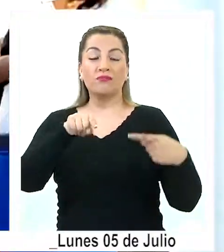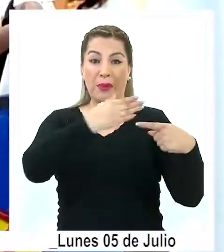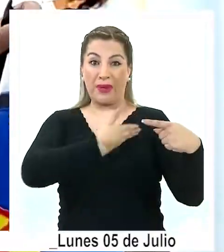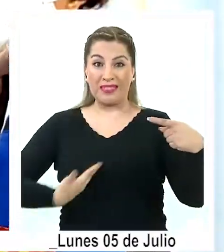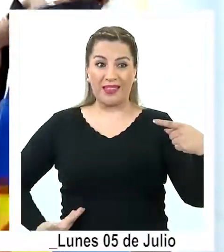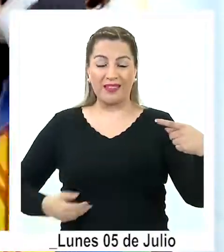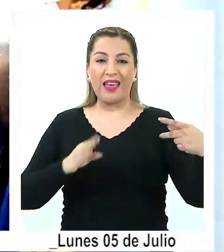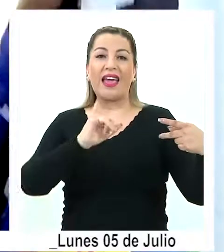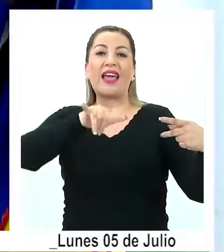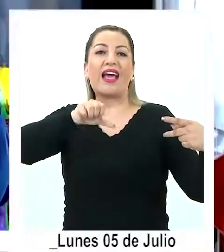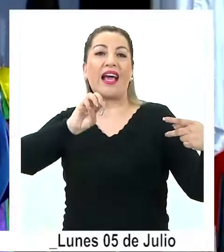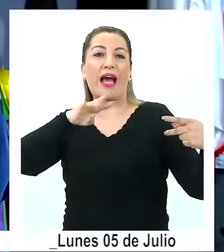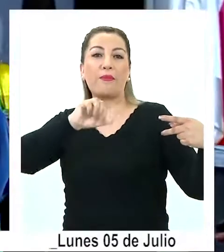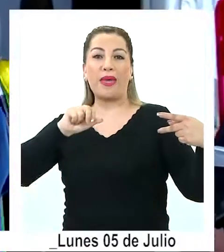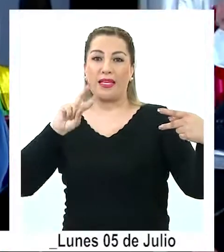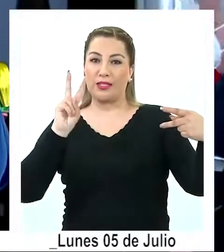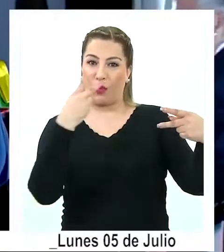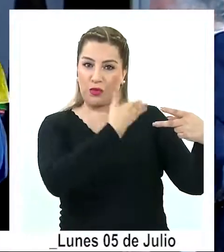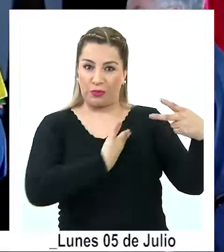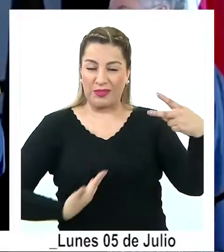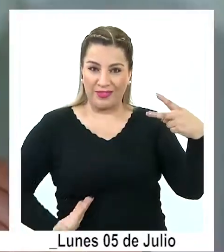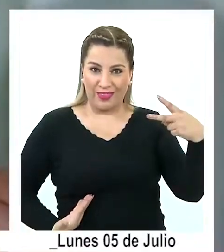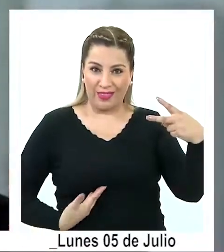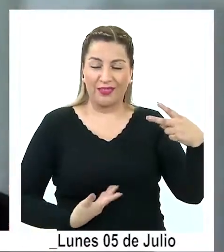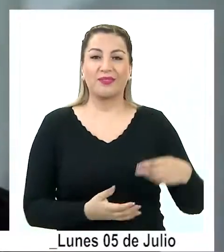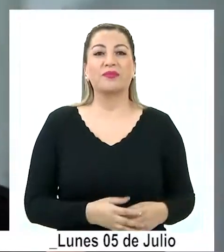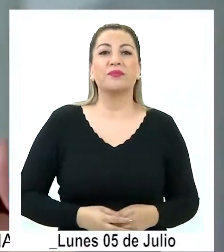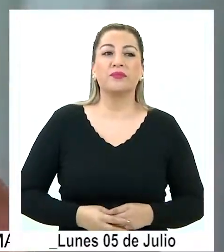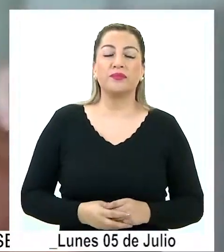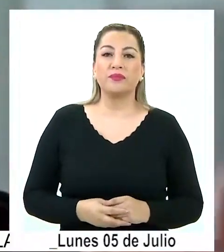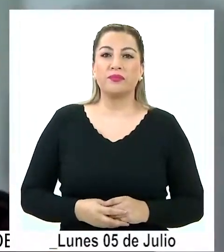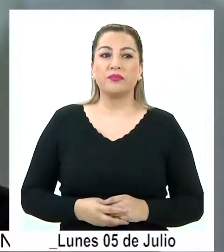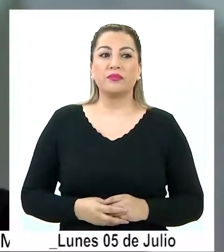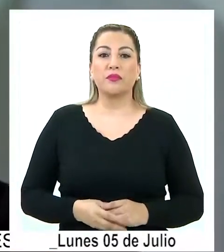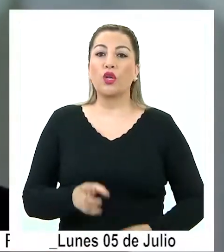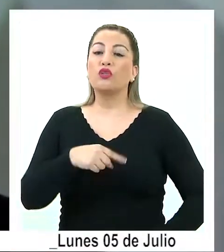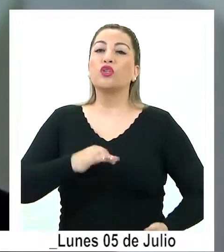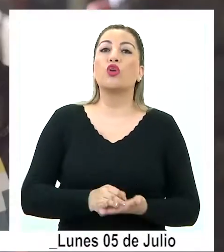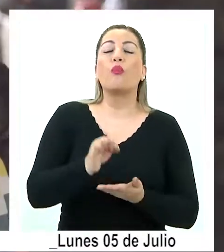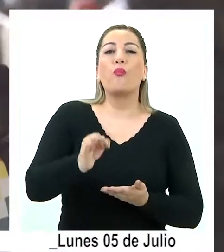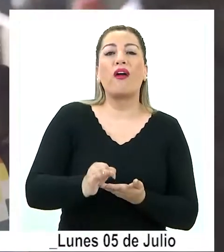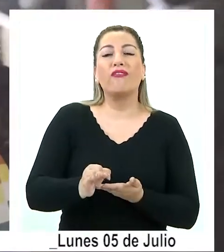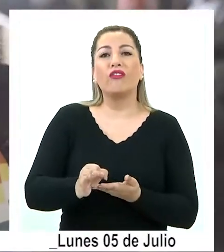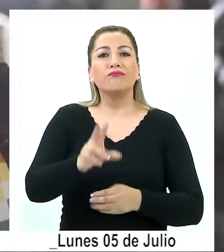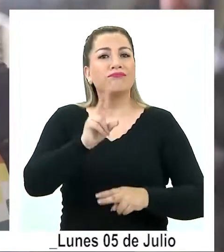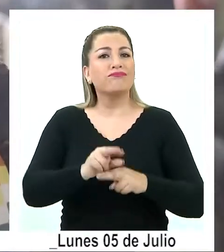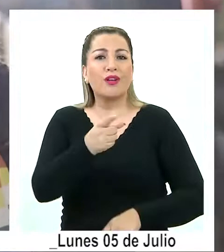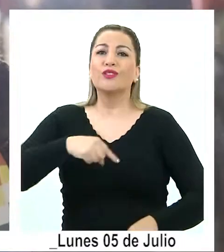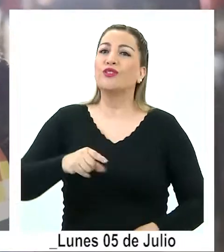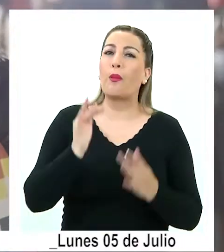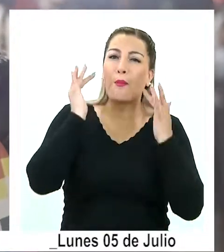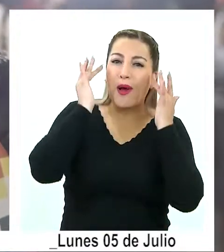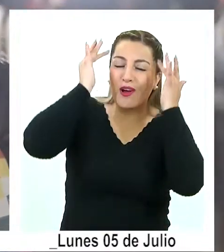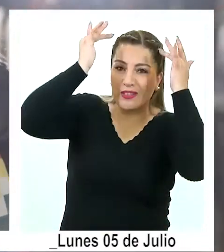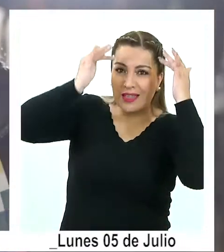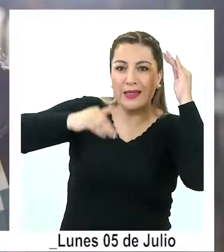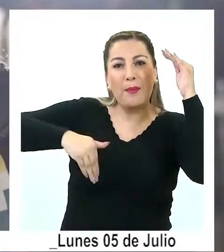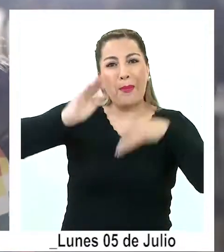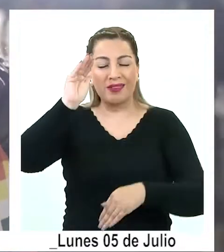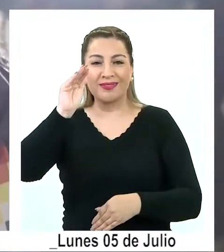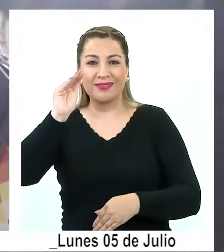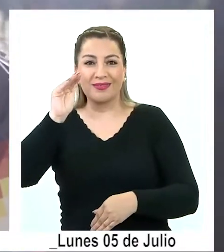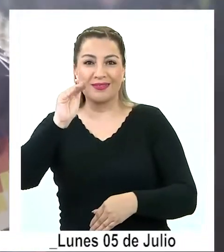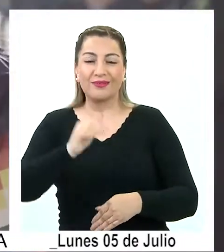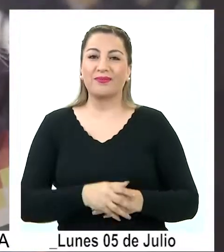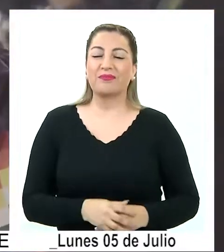y Jaime Baza como vicepresidente. Como pueblos originarios estamos muy contentos de